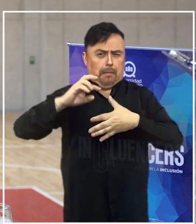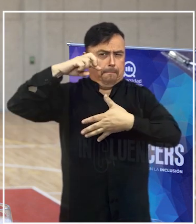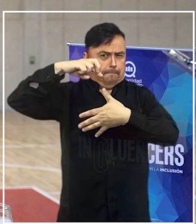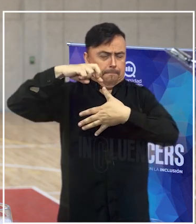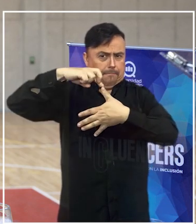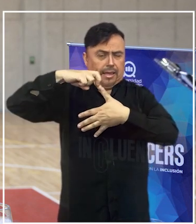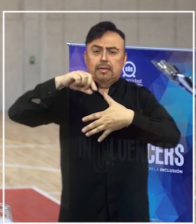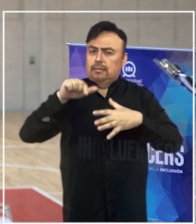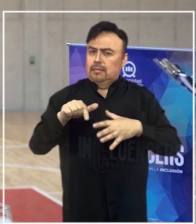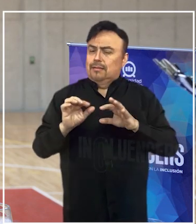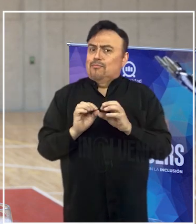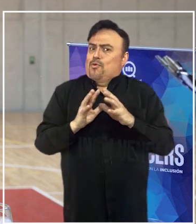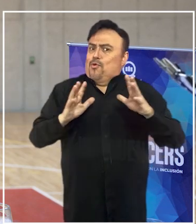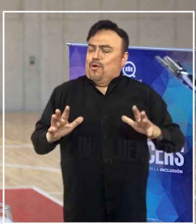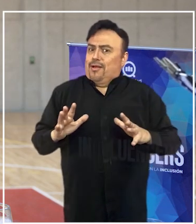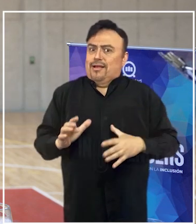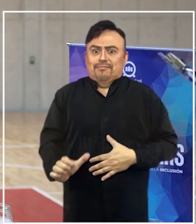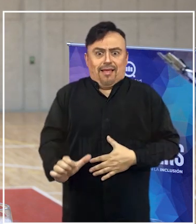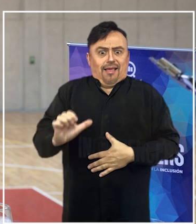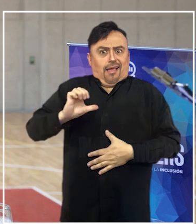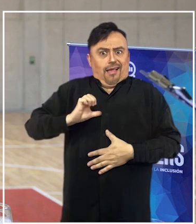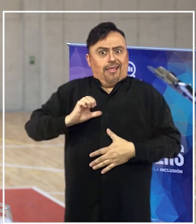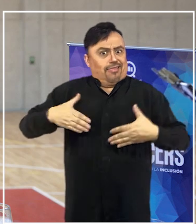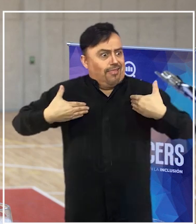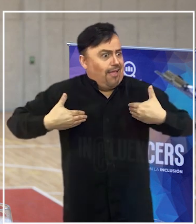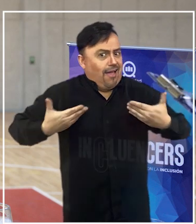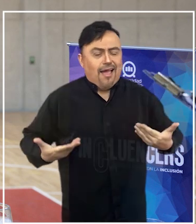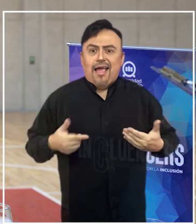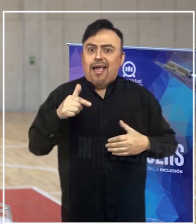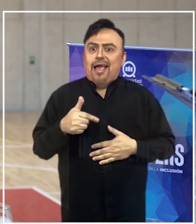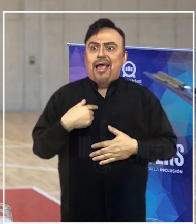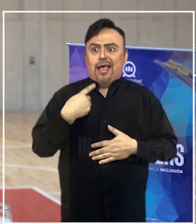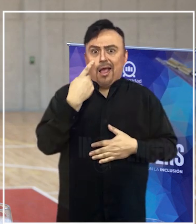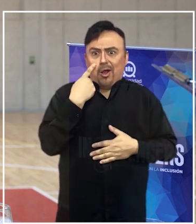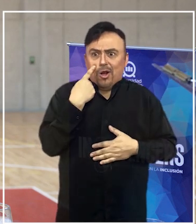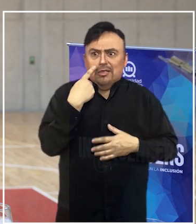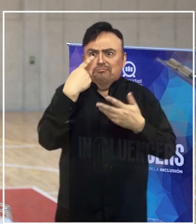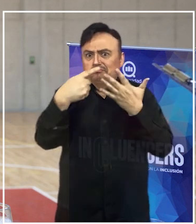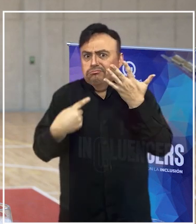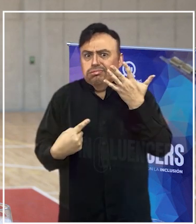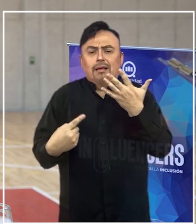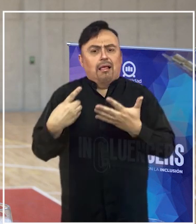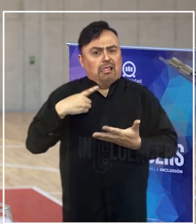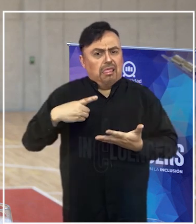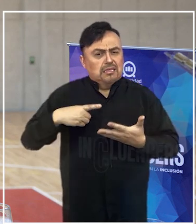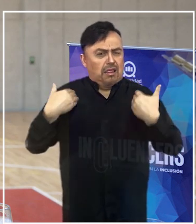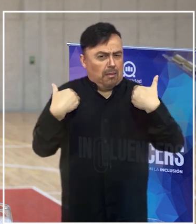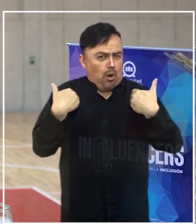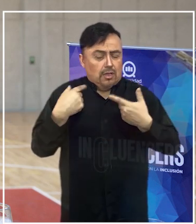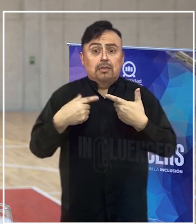realmente muy estimulantes. Permitió conocer disciplinas, permitió que las